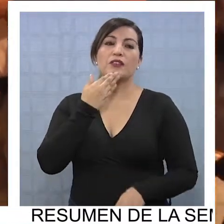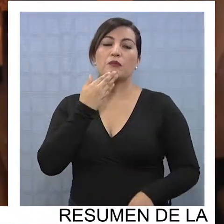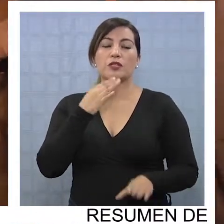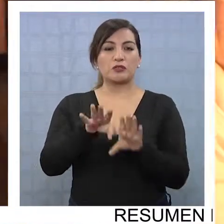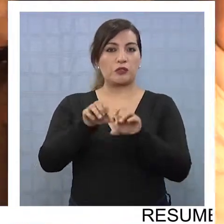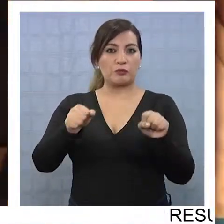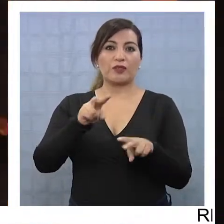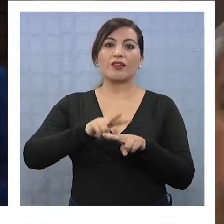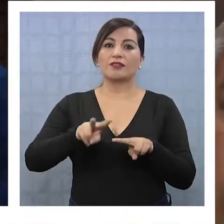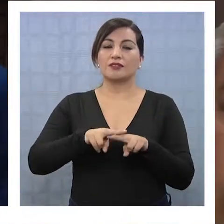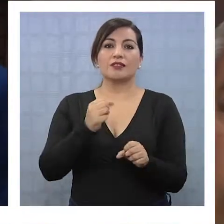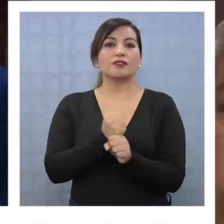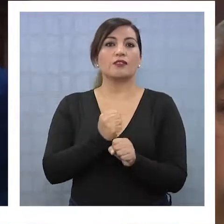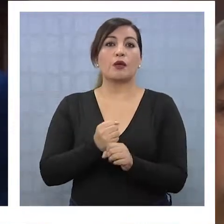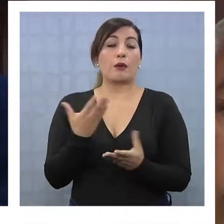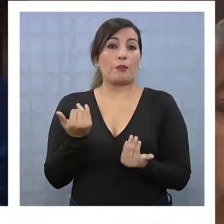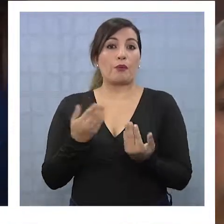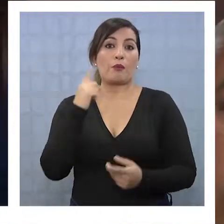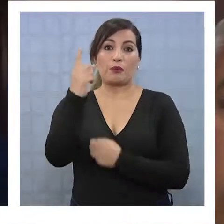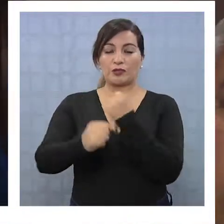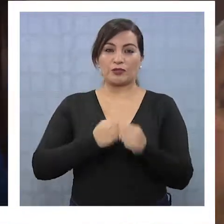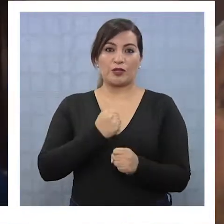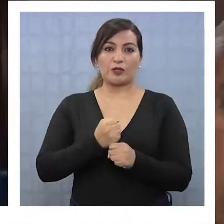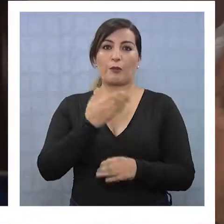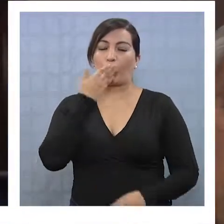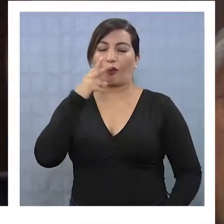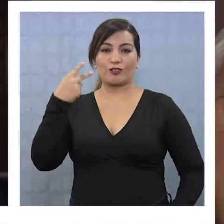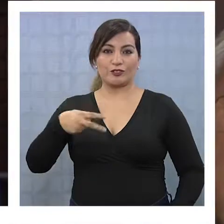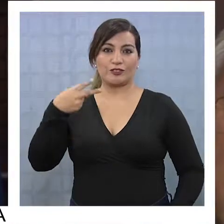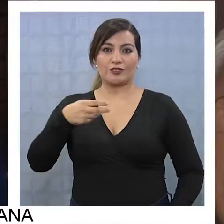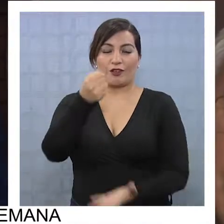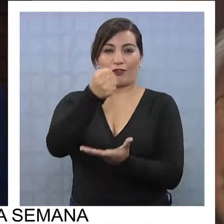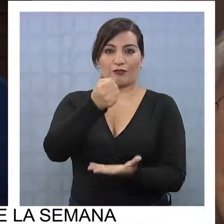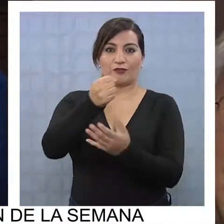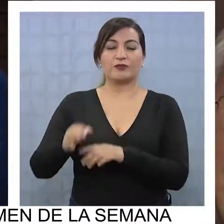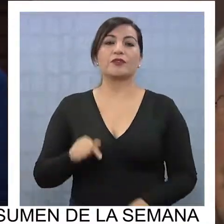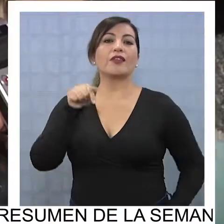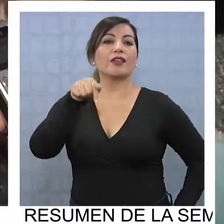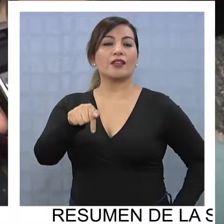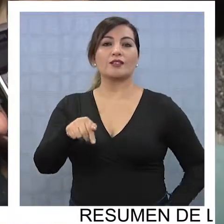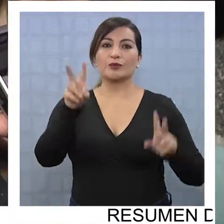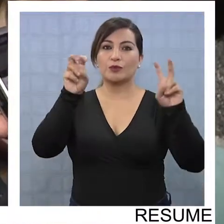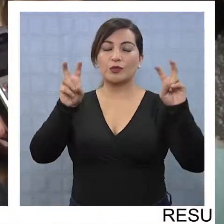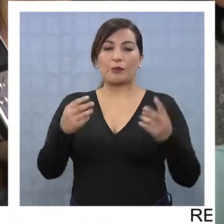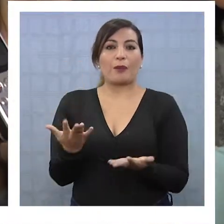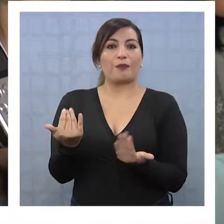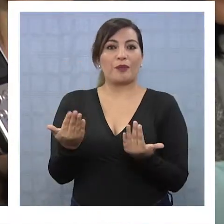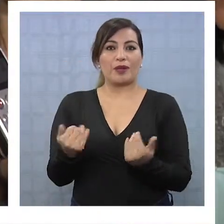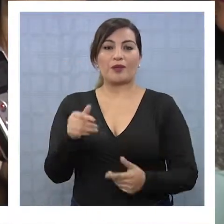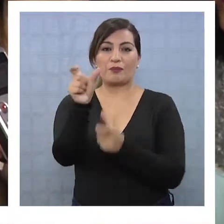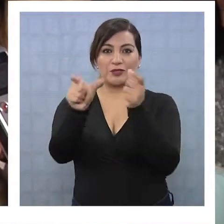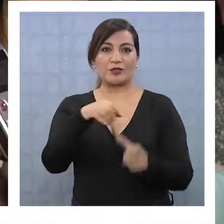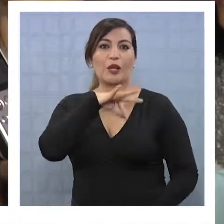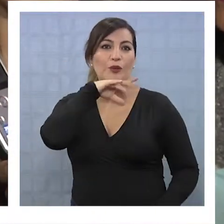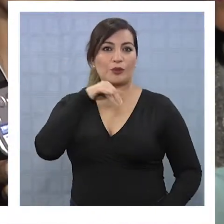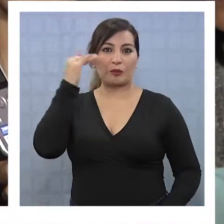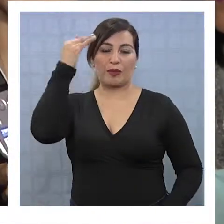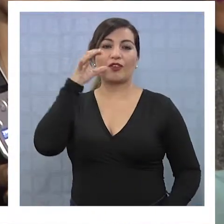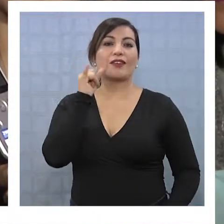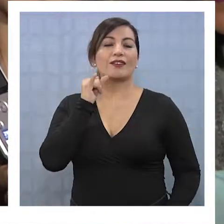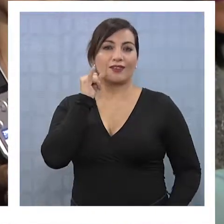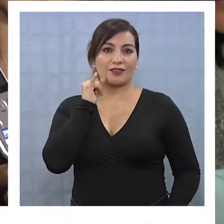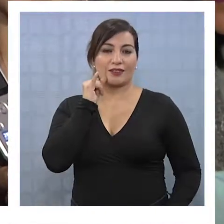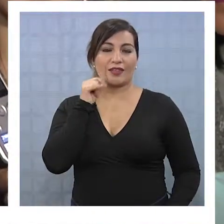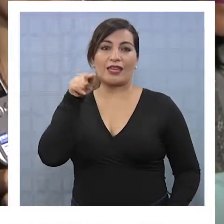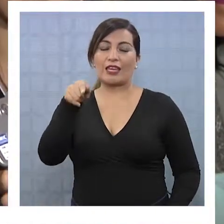y que él también se comprometía a realizar esas gestiones, entonces esperamos para el próximo año tenerle mejores noticias con respecto al fondo. Esto es un tema muy esperado por el adulto mayor